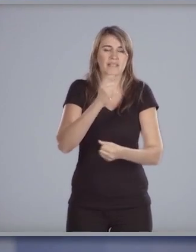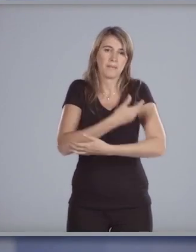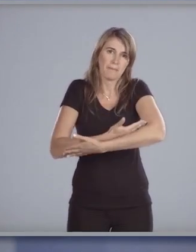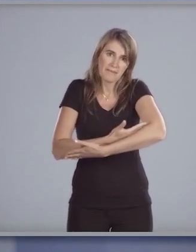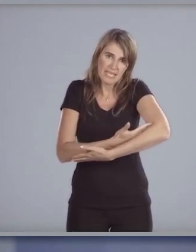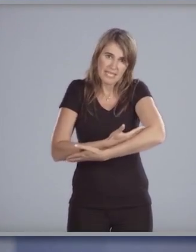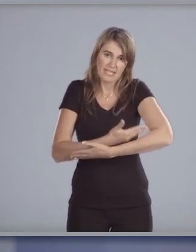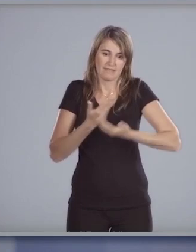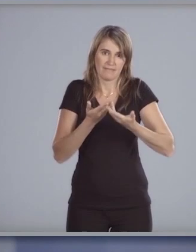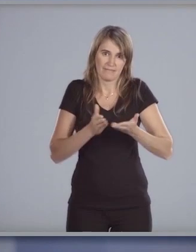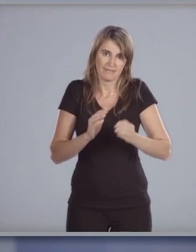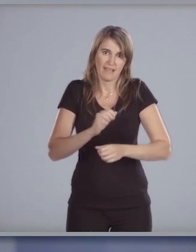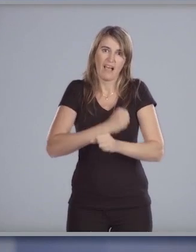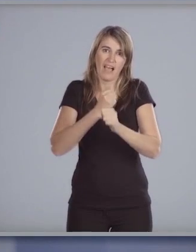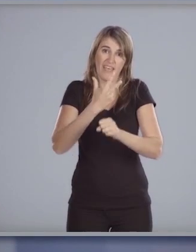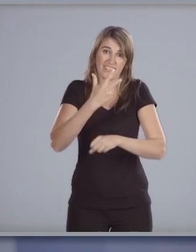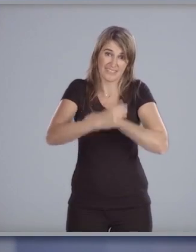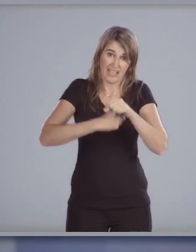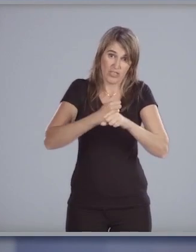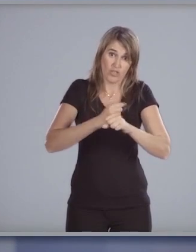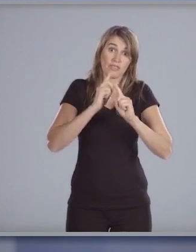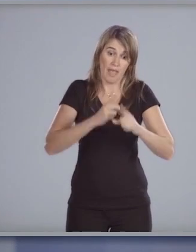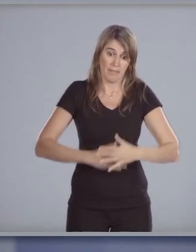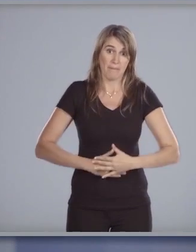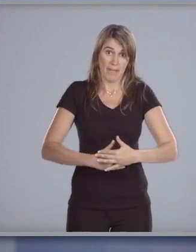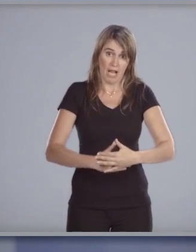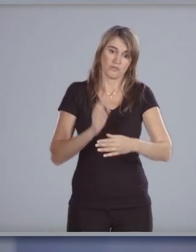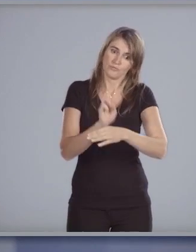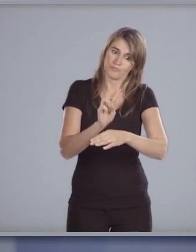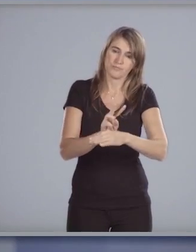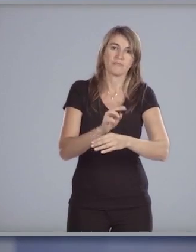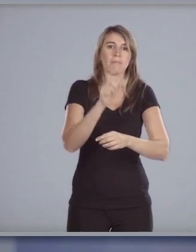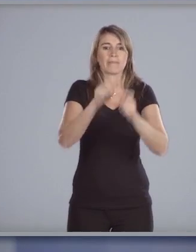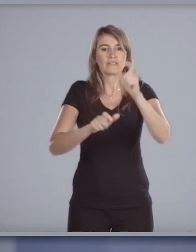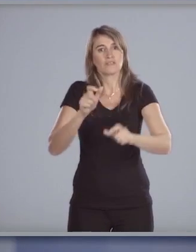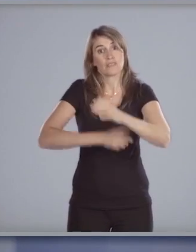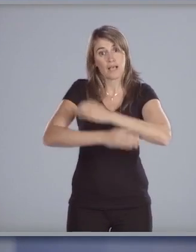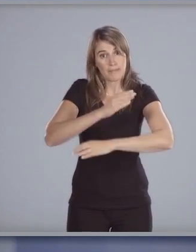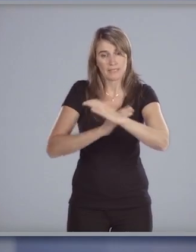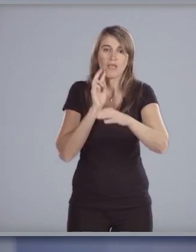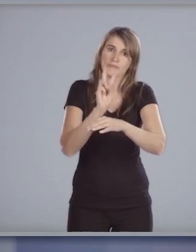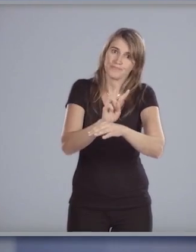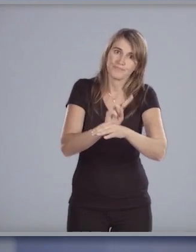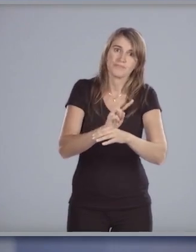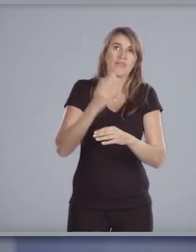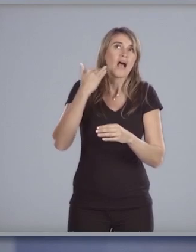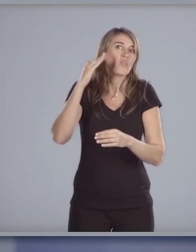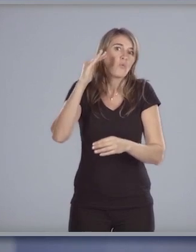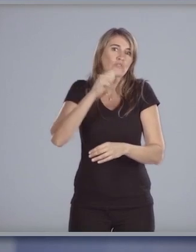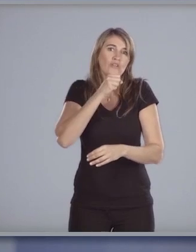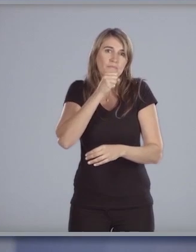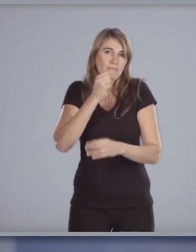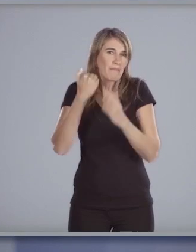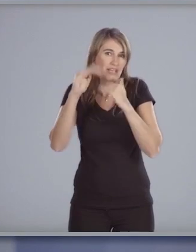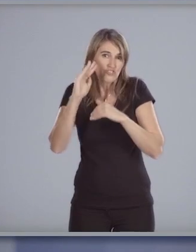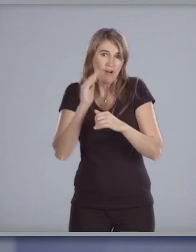infancia de cero a tres años incluyendo la gestación personas con discapacidad y adultos mayores que no